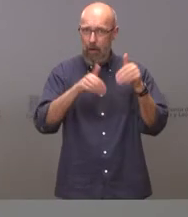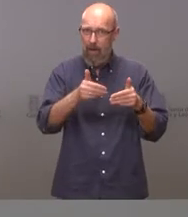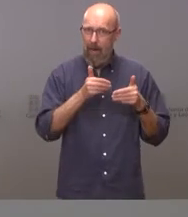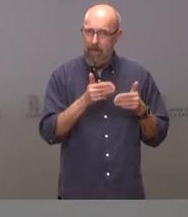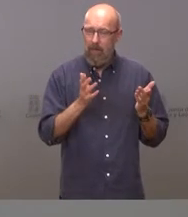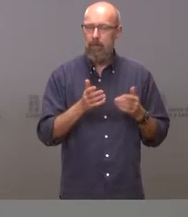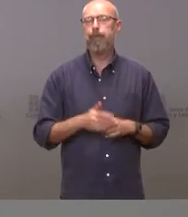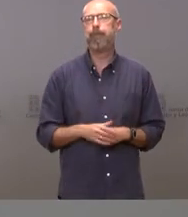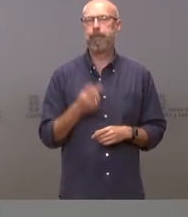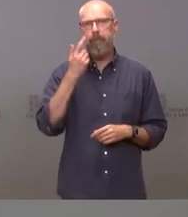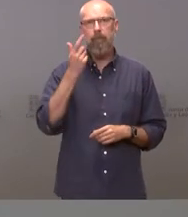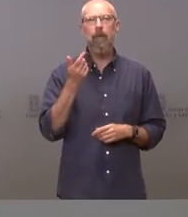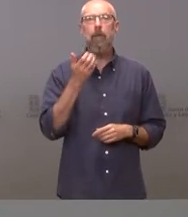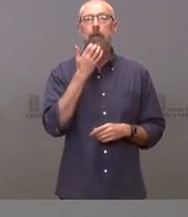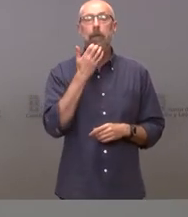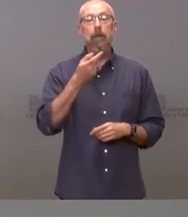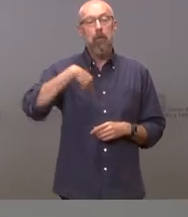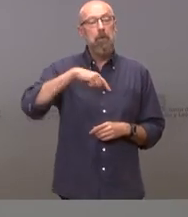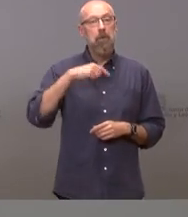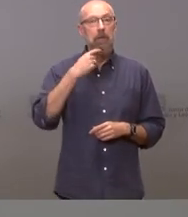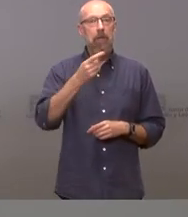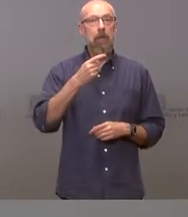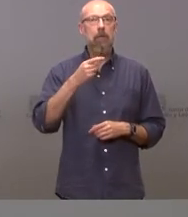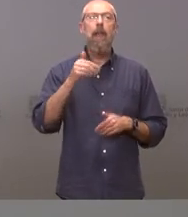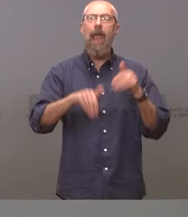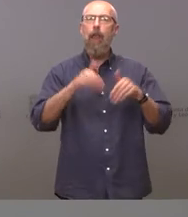comunicarles que sí que vamos a convocar elecciones mañana